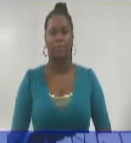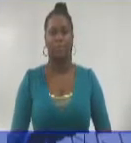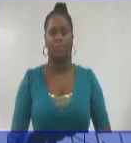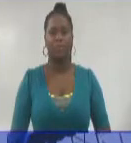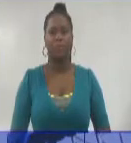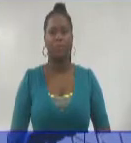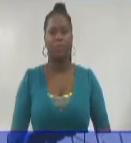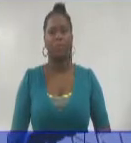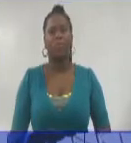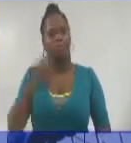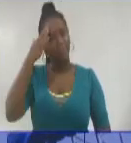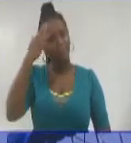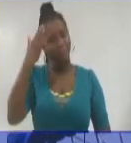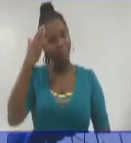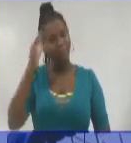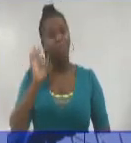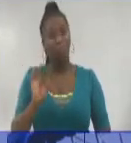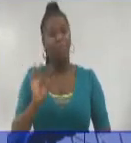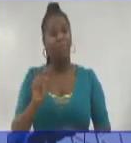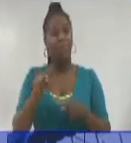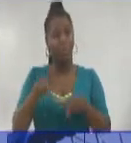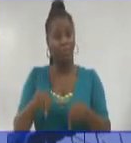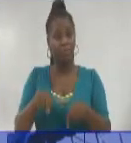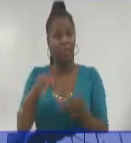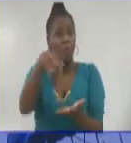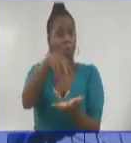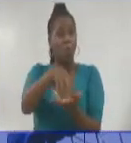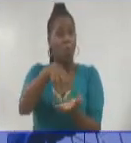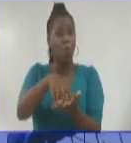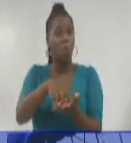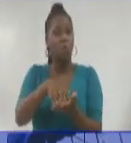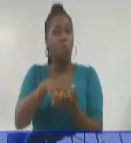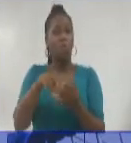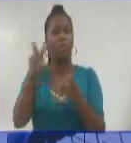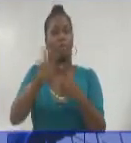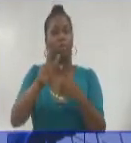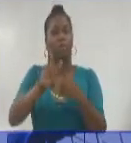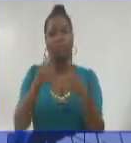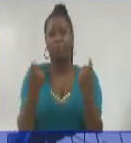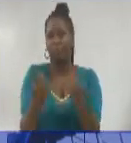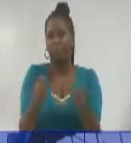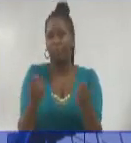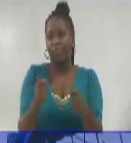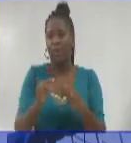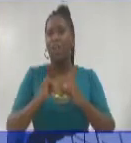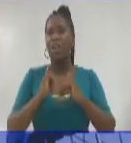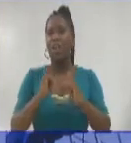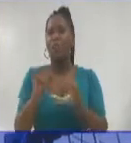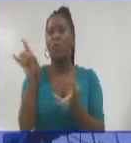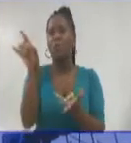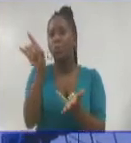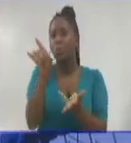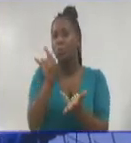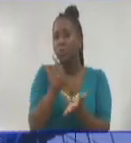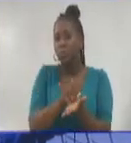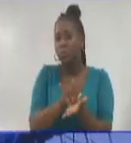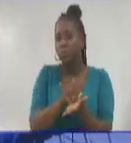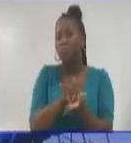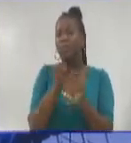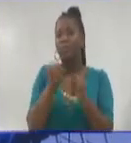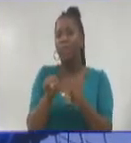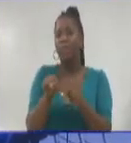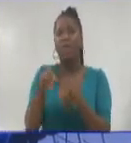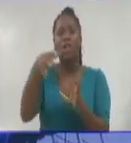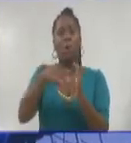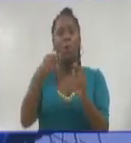Gracias, saludos. Me encuentro en la sede de Radio Cuba, encargada de garantizar las transmisiones radiales y televisivas en el